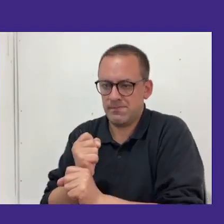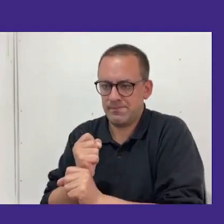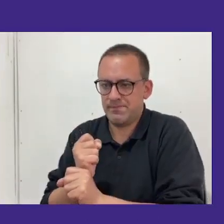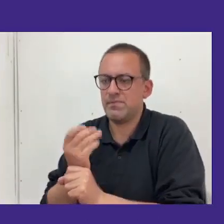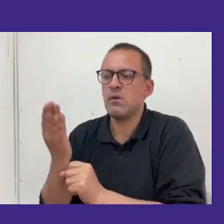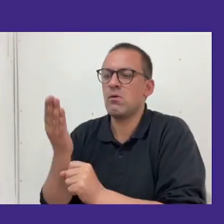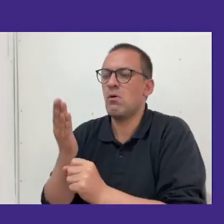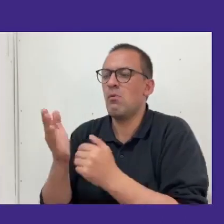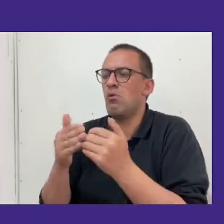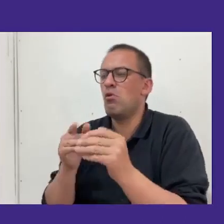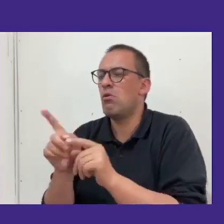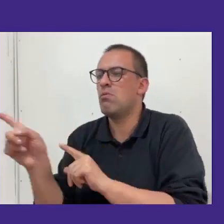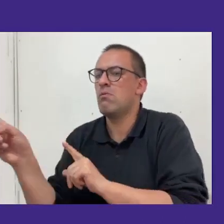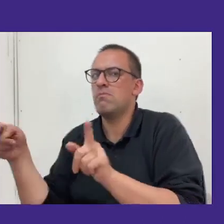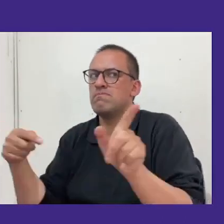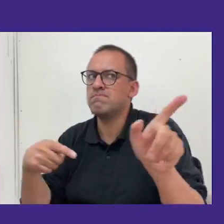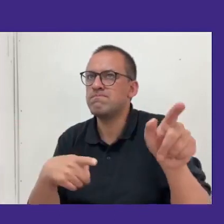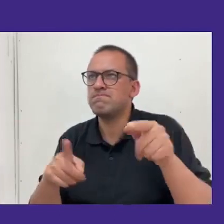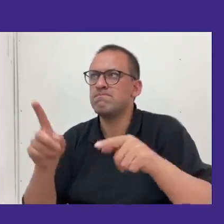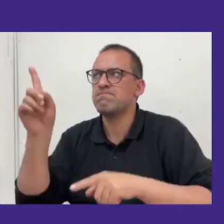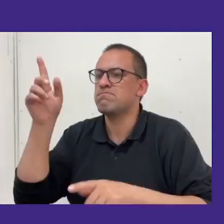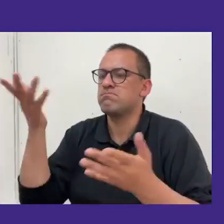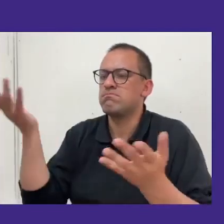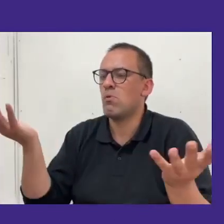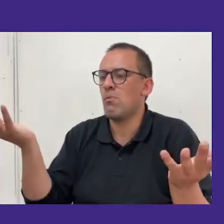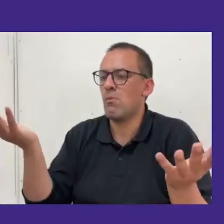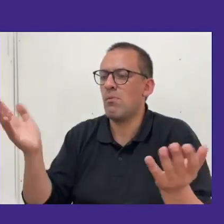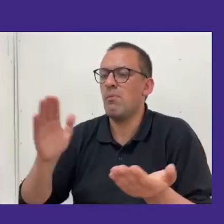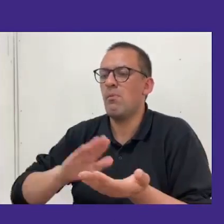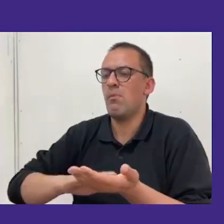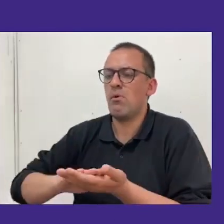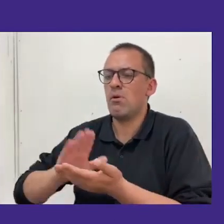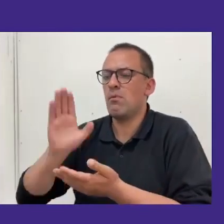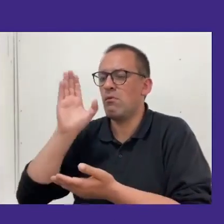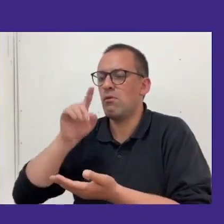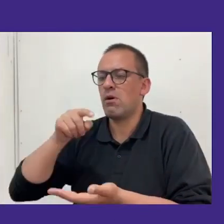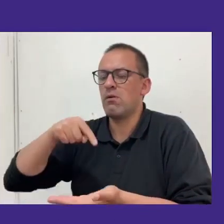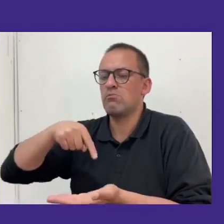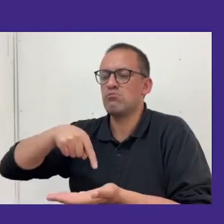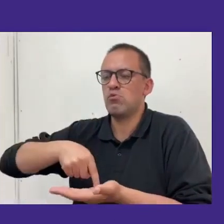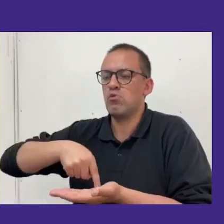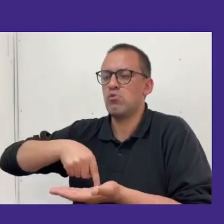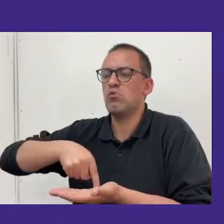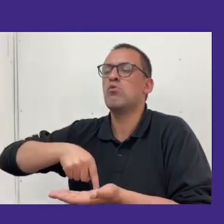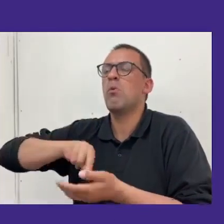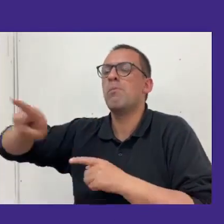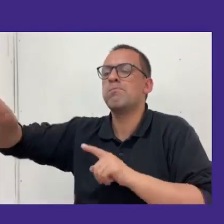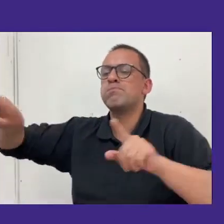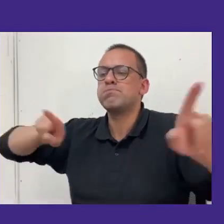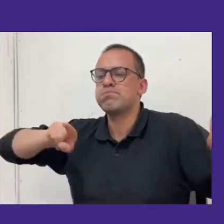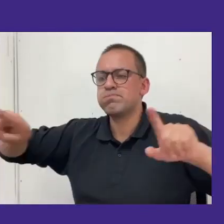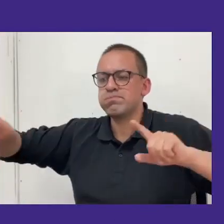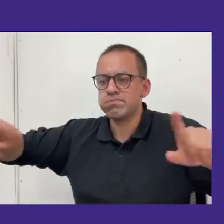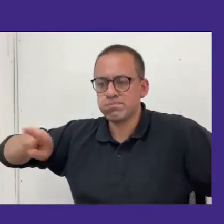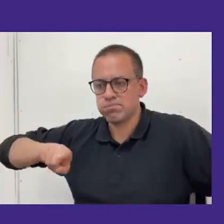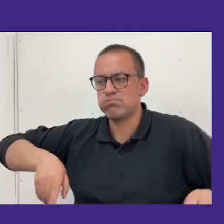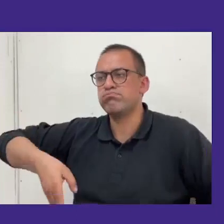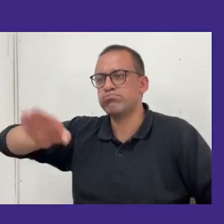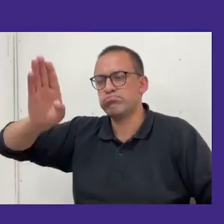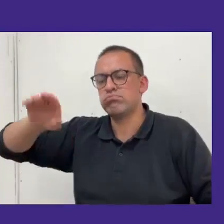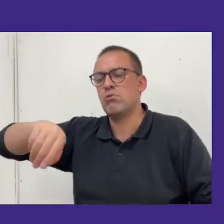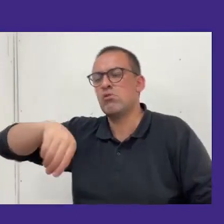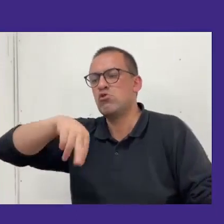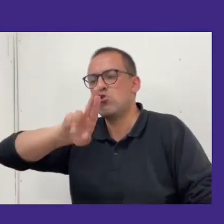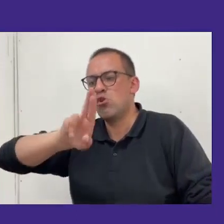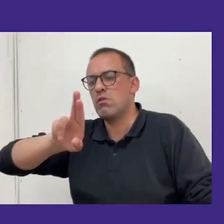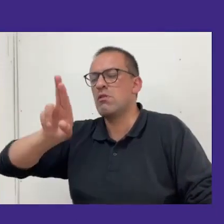cómo orientarse y ubicarse en el campus universitario, por ejemplo, buscar puntos de referencia, conocer los puntos cardinales, eso